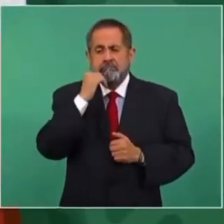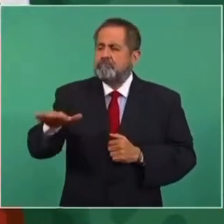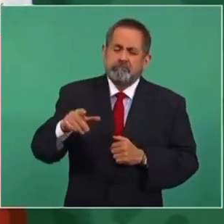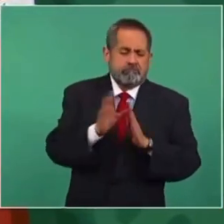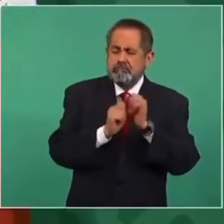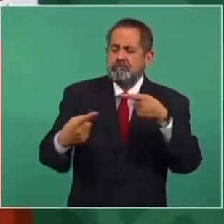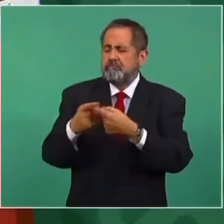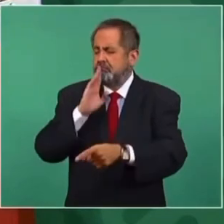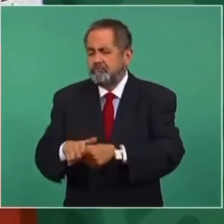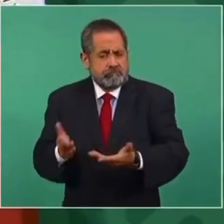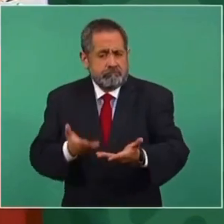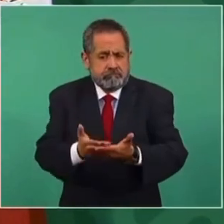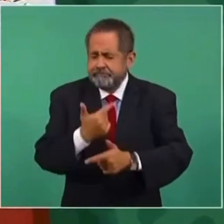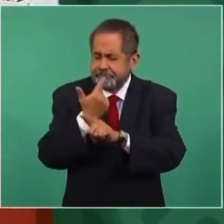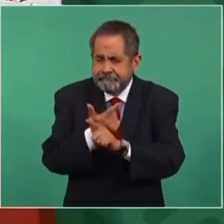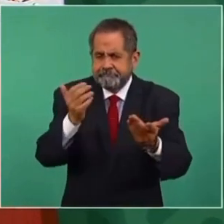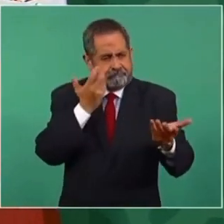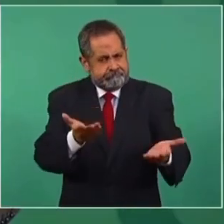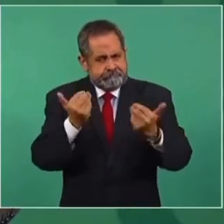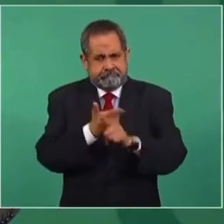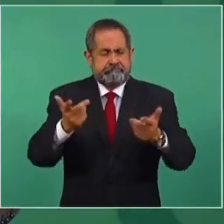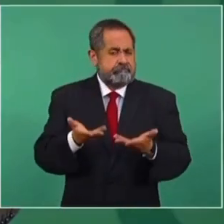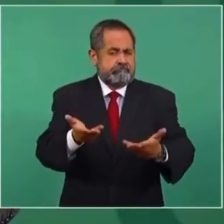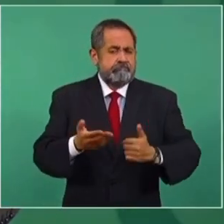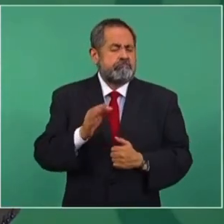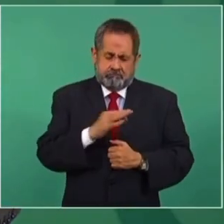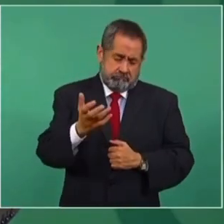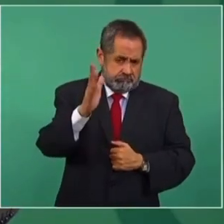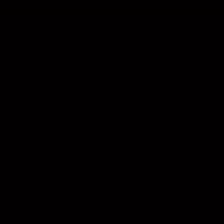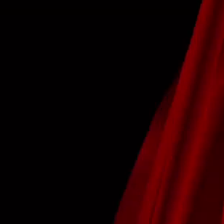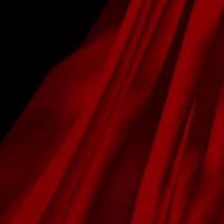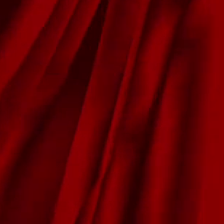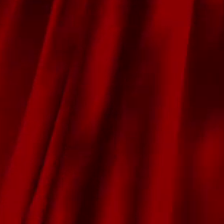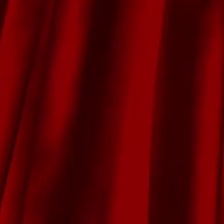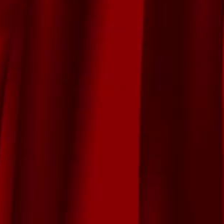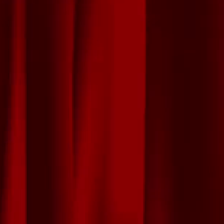controversia, adelante, lo puede hacer.